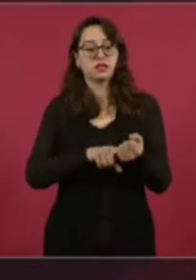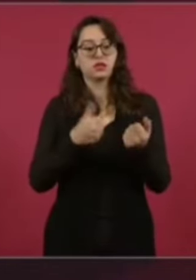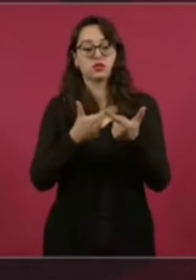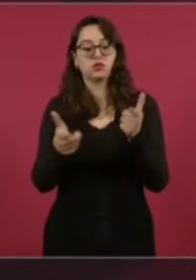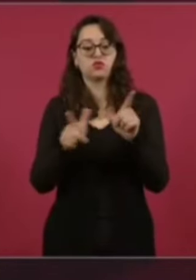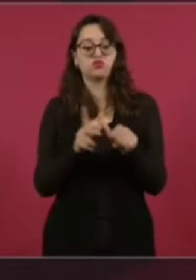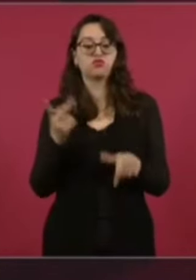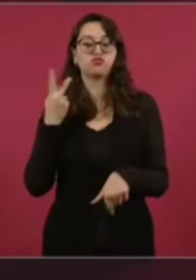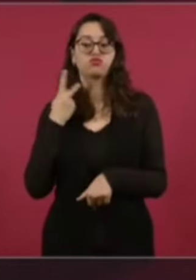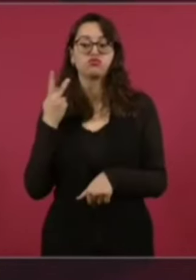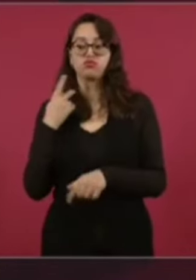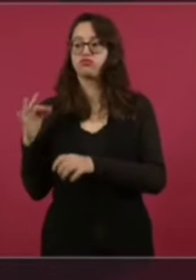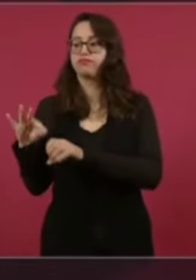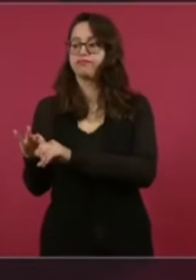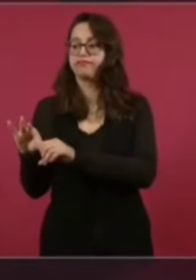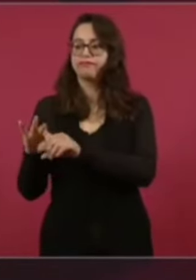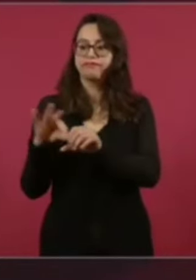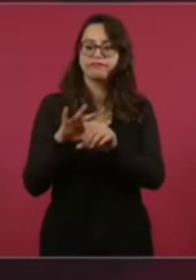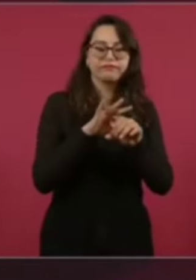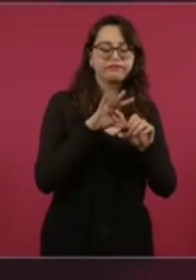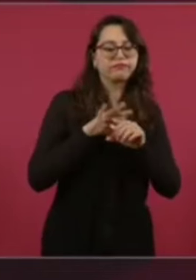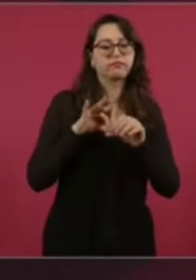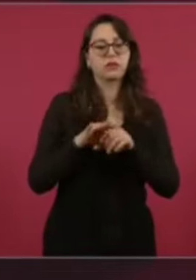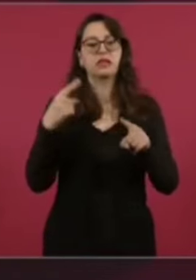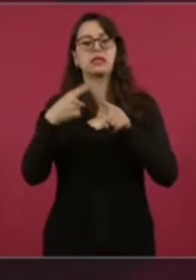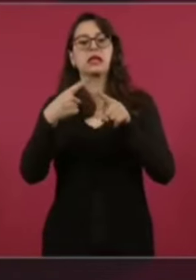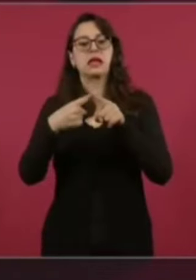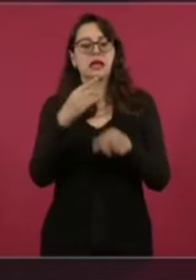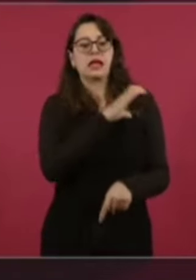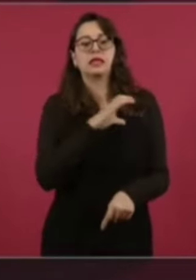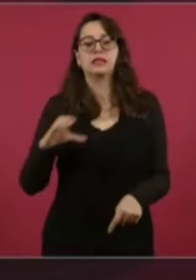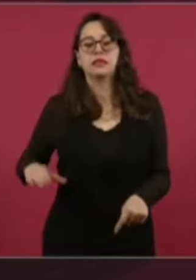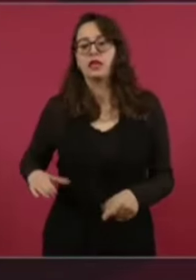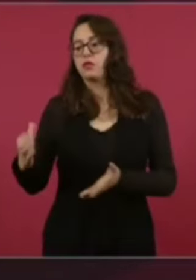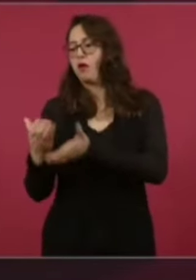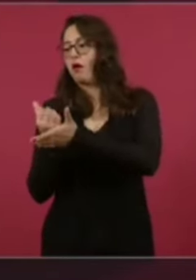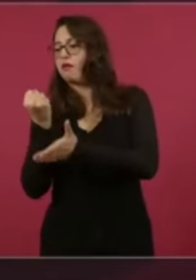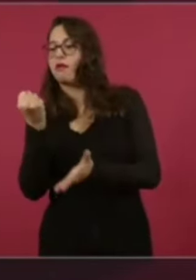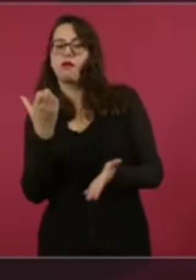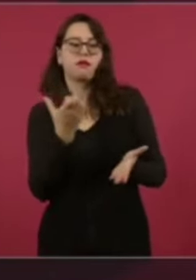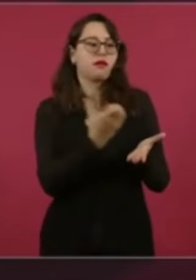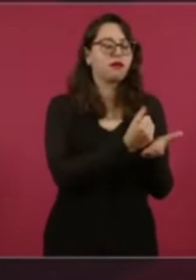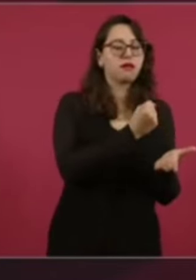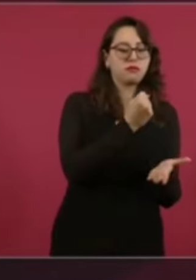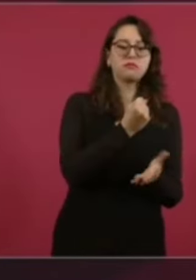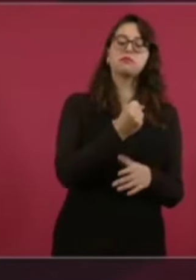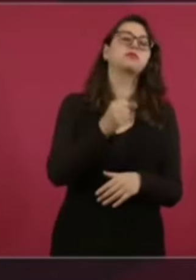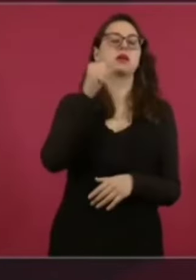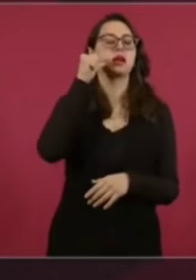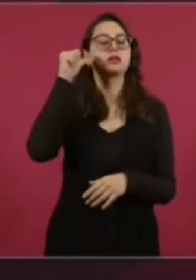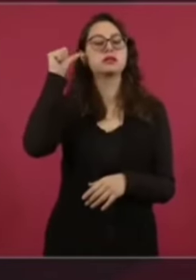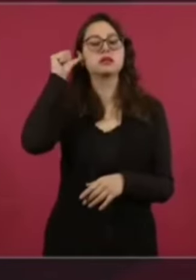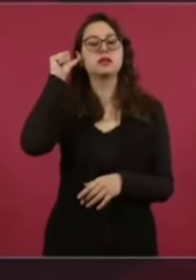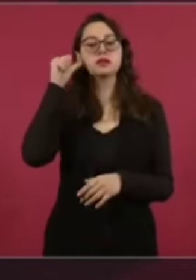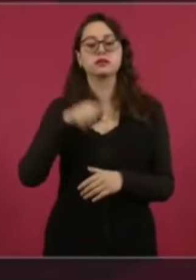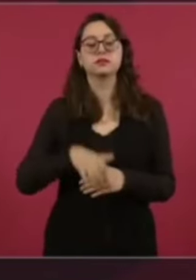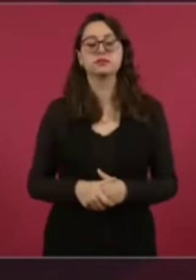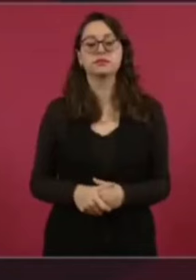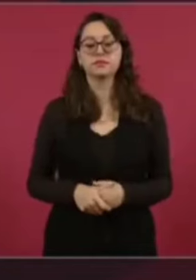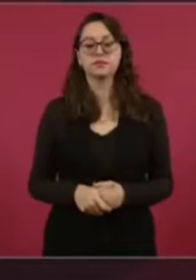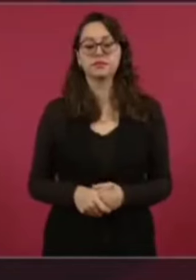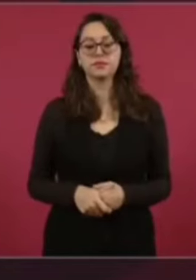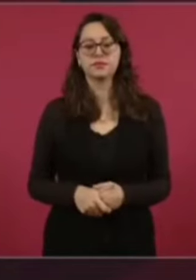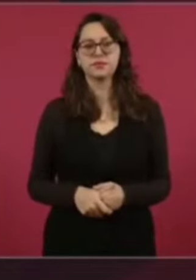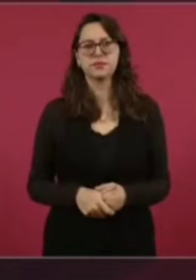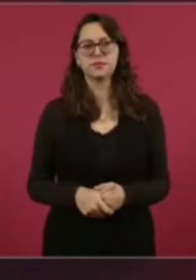cuando menos he